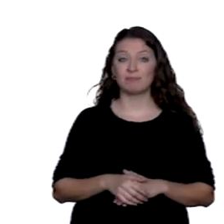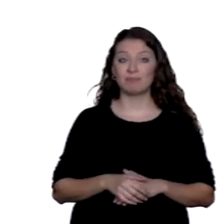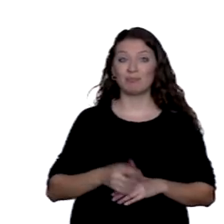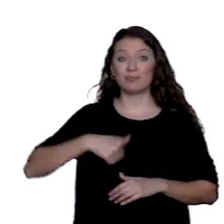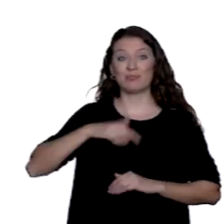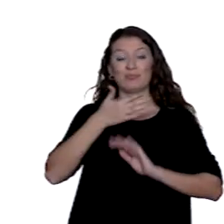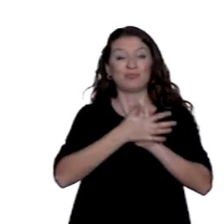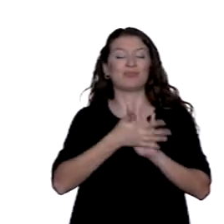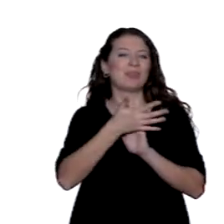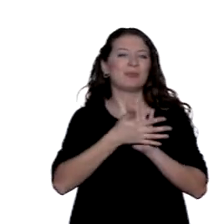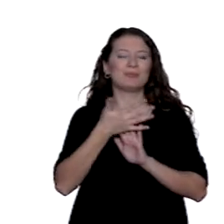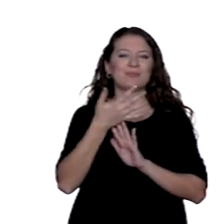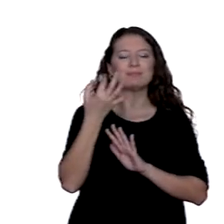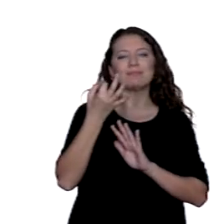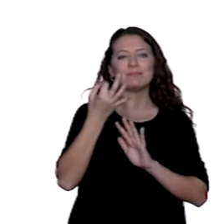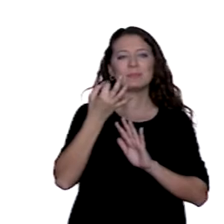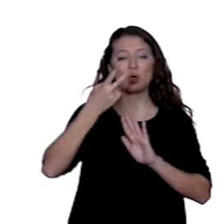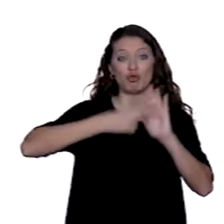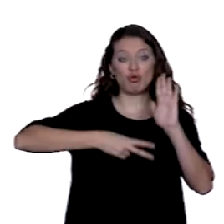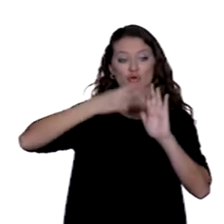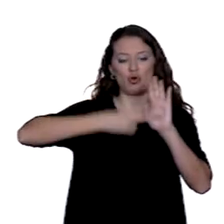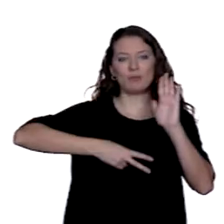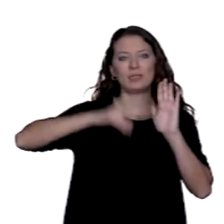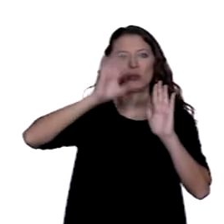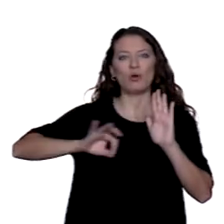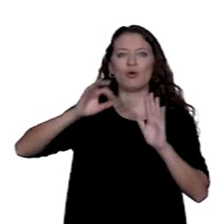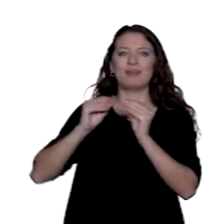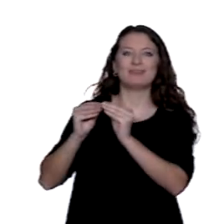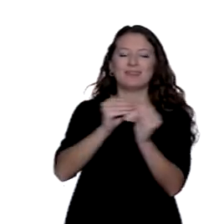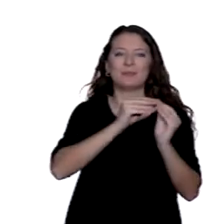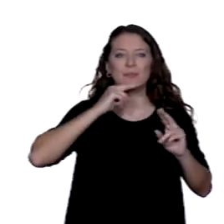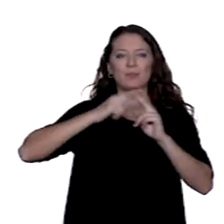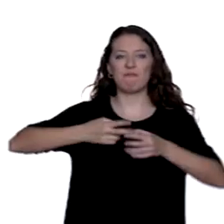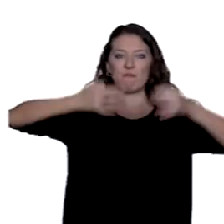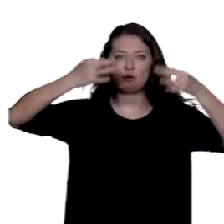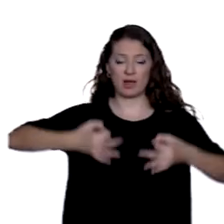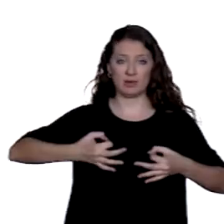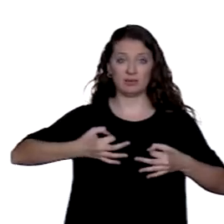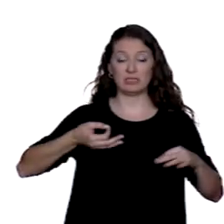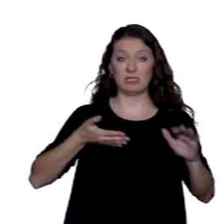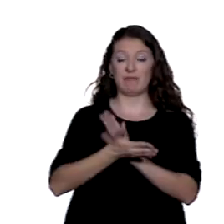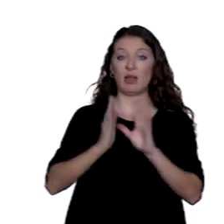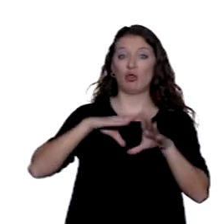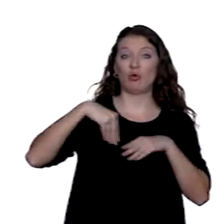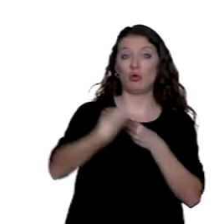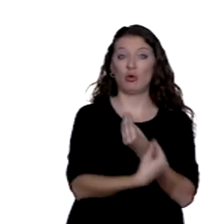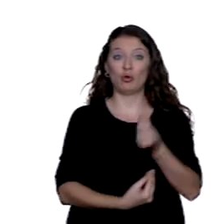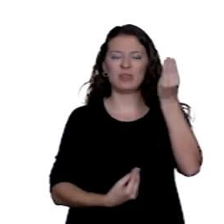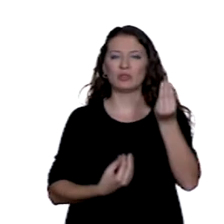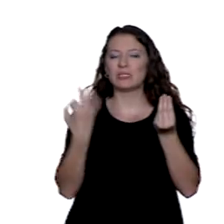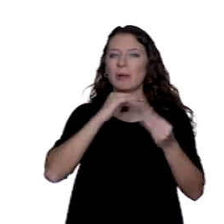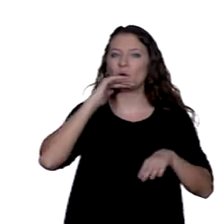únicamente a lo que se suele conocer como normas o estándares formales que son unos documentos con las siguientes